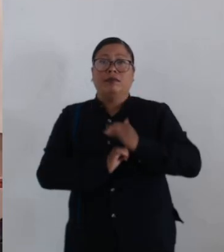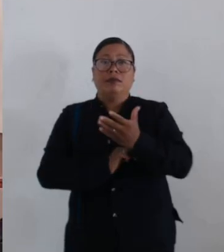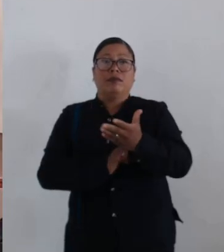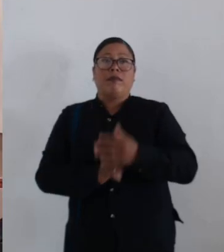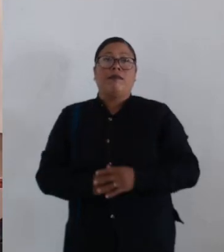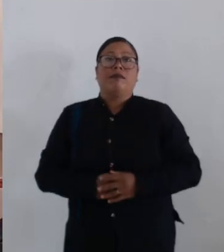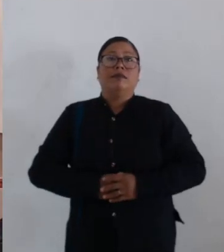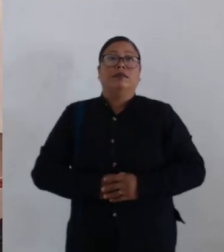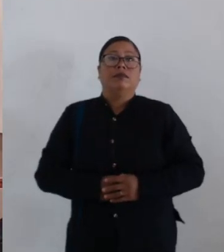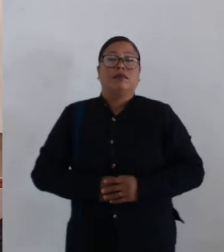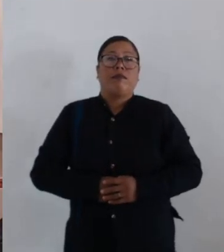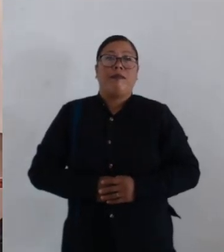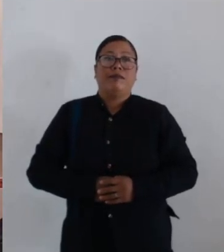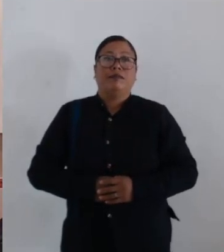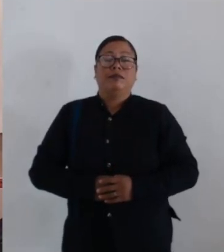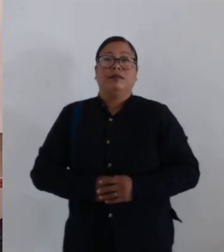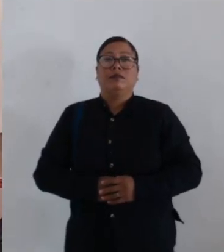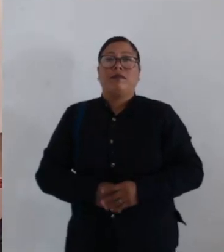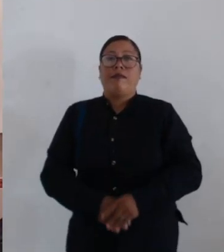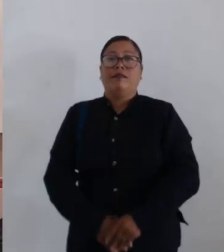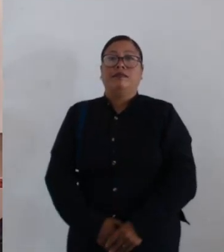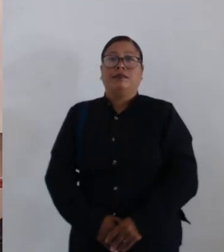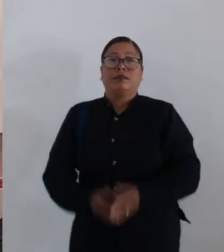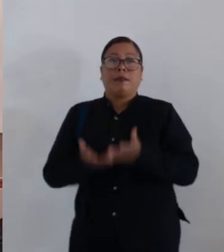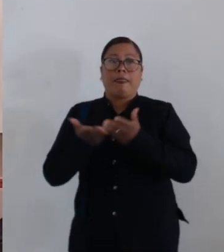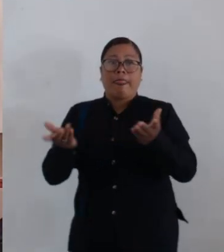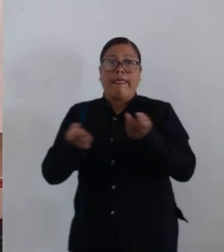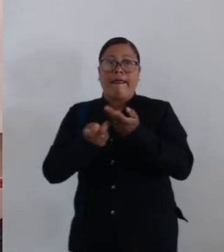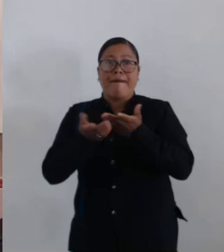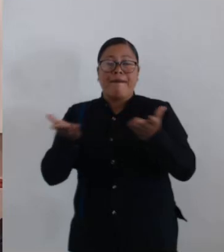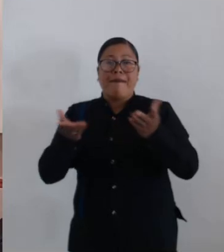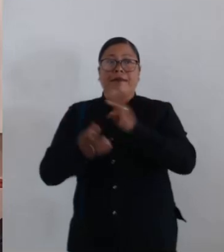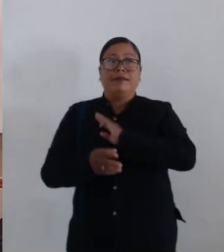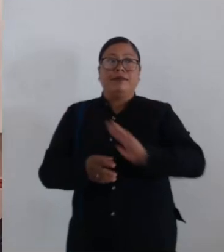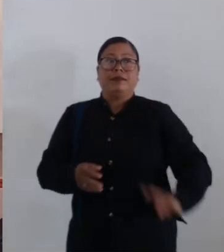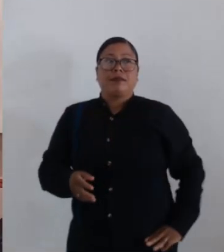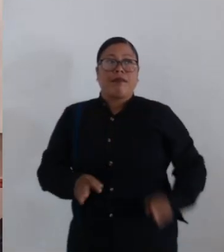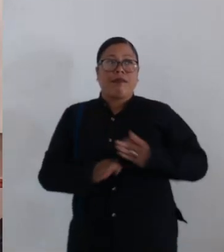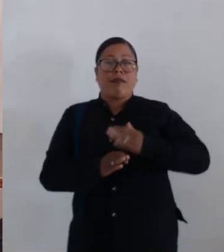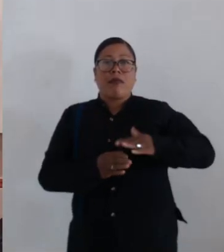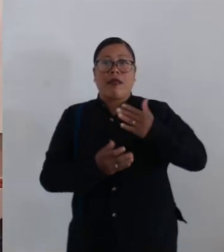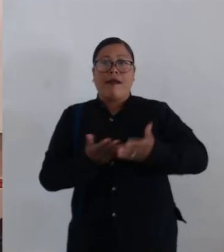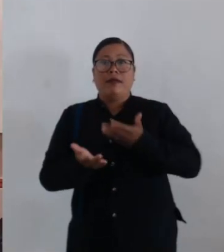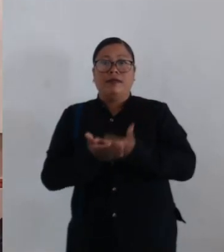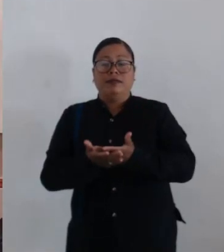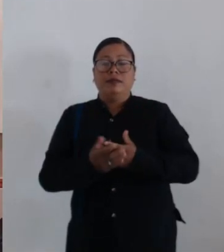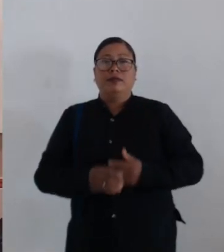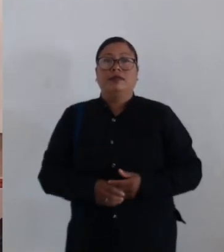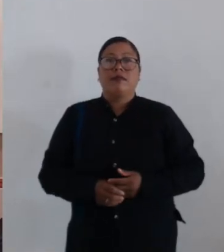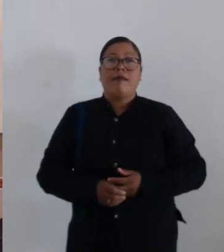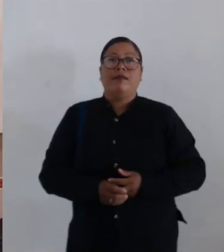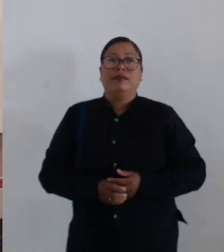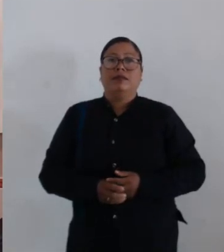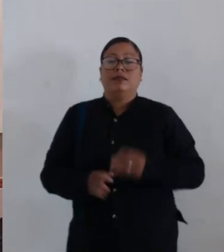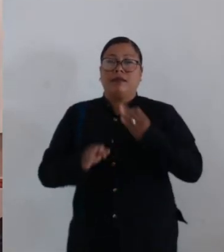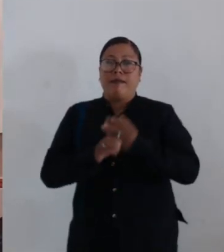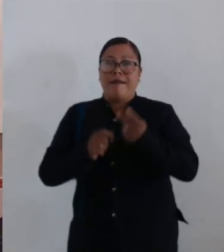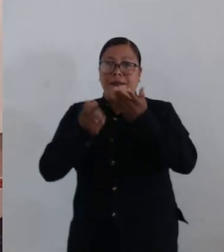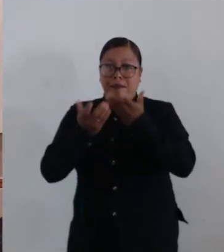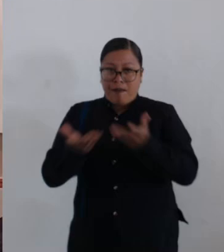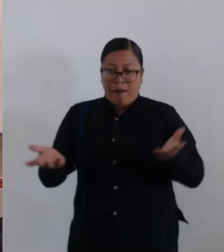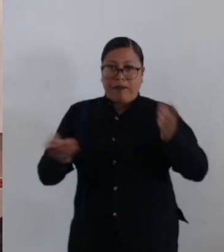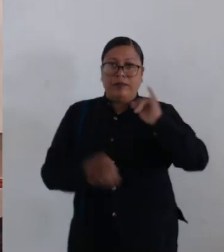señoras y señores concejales. Tómeta la aprobación de este honorable Cabildo, dictamen con el que acaba de dar cuenta. En votación